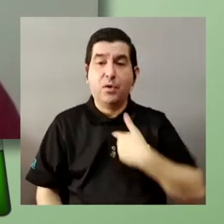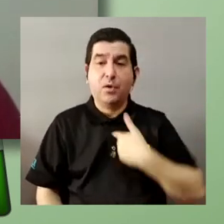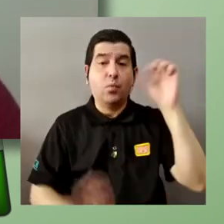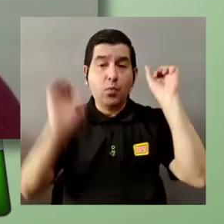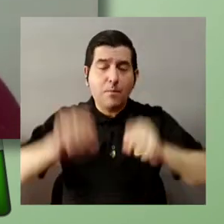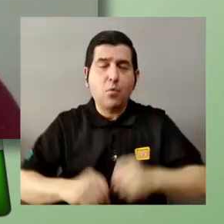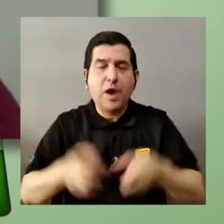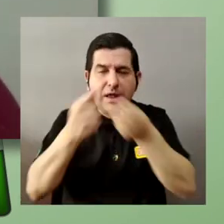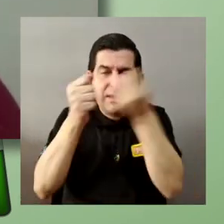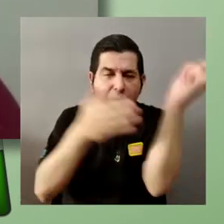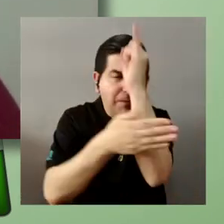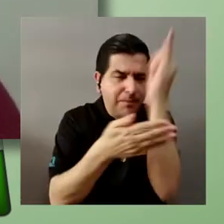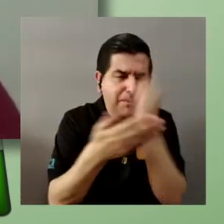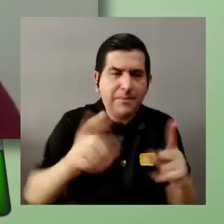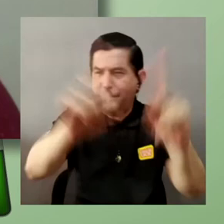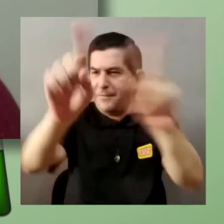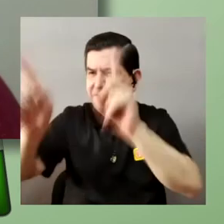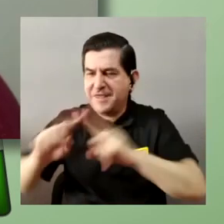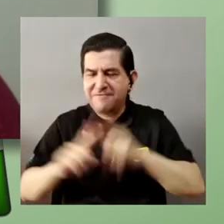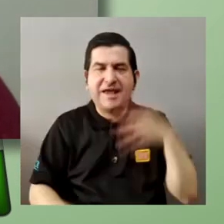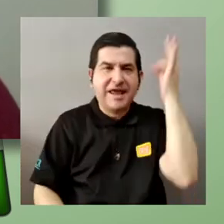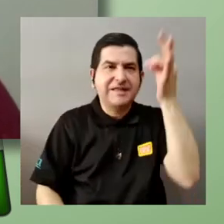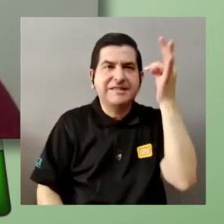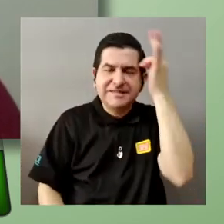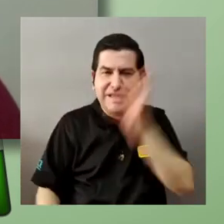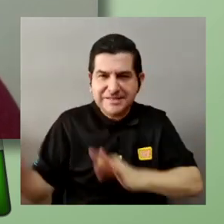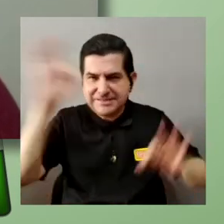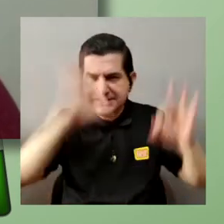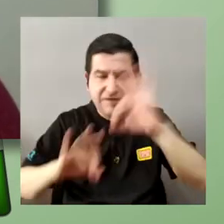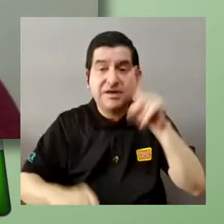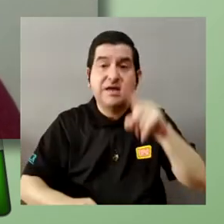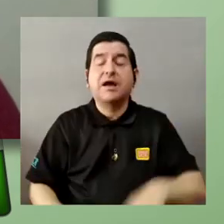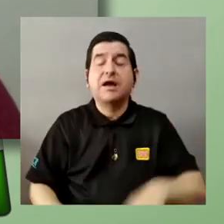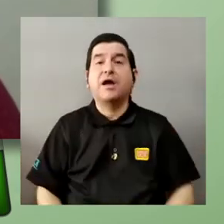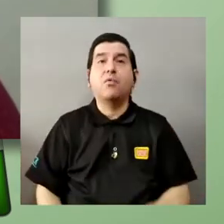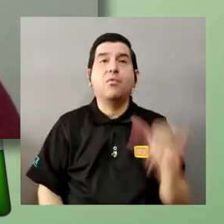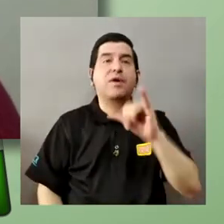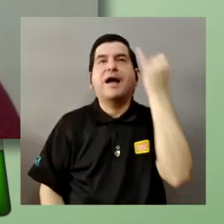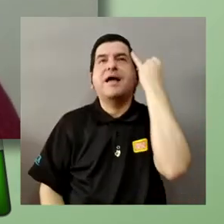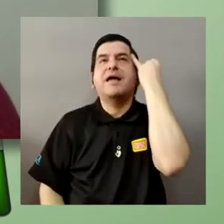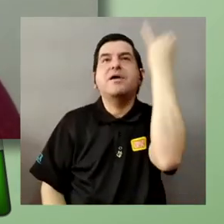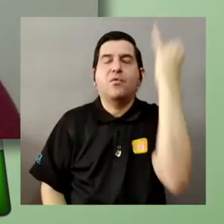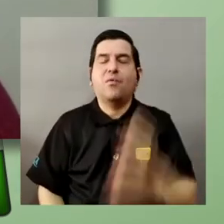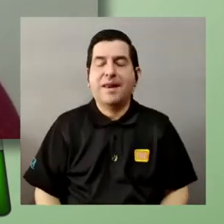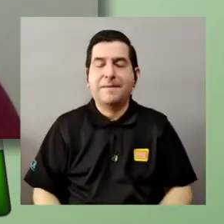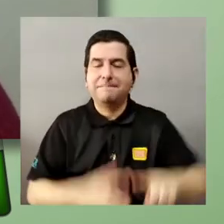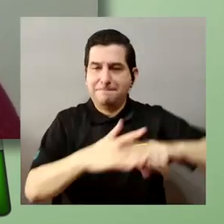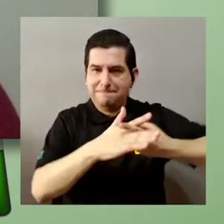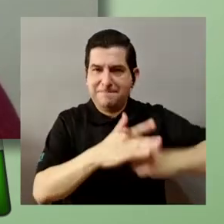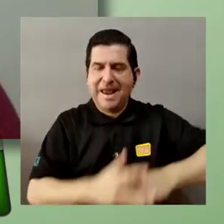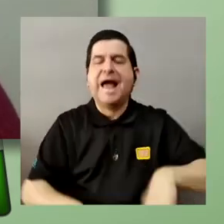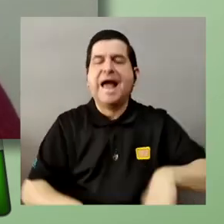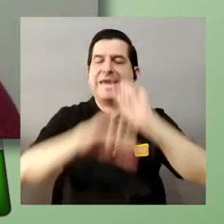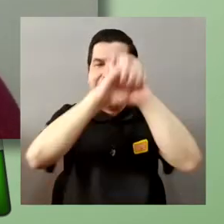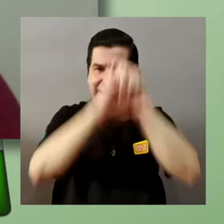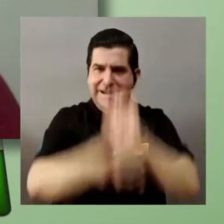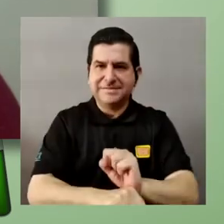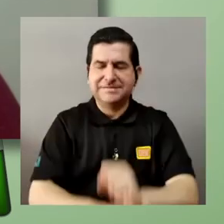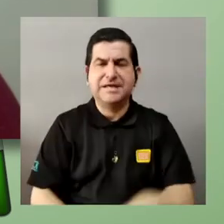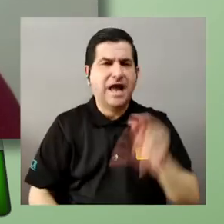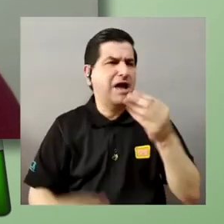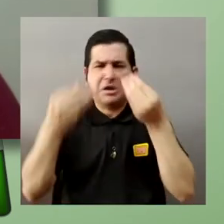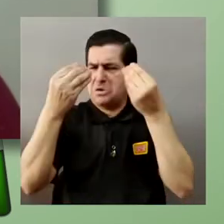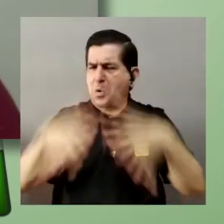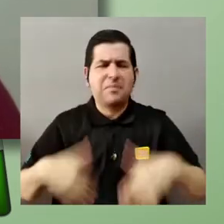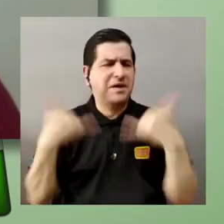entonces uno puede mapear las diferentes teorías de la física en un mismo espíritu que es la mecánica clásica y